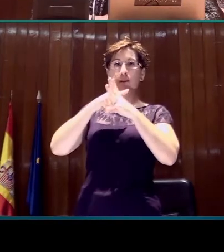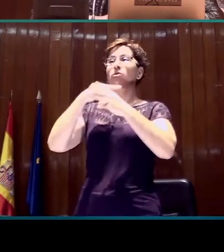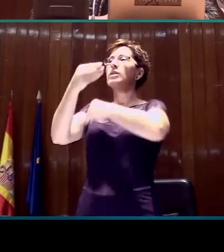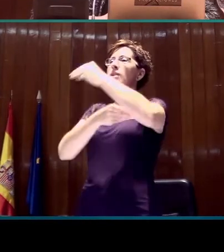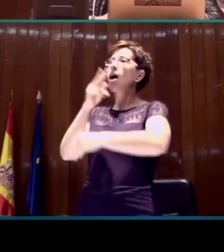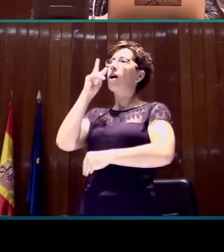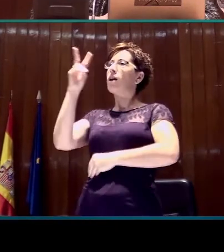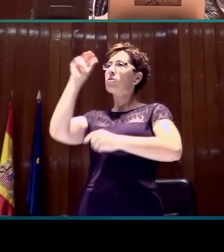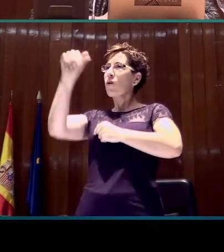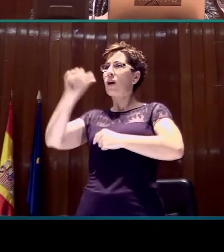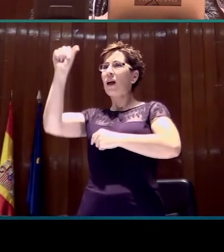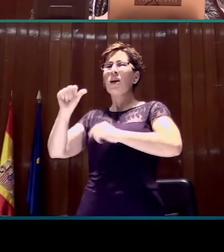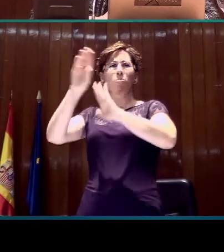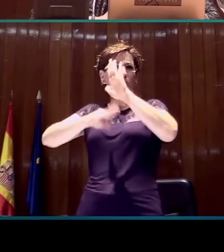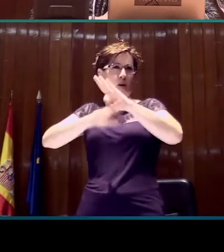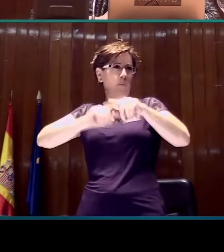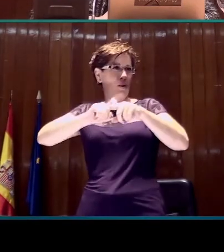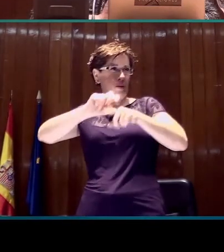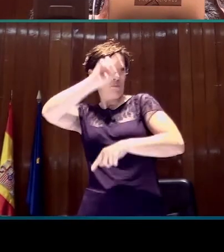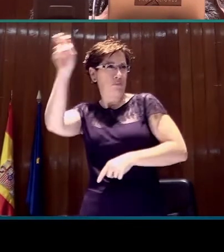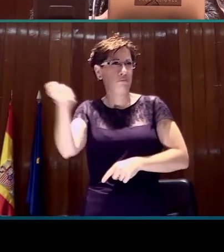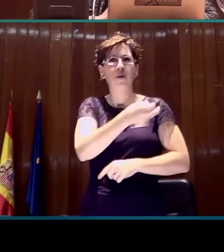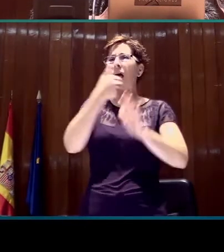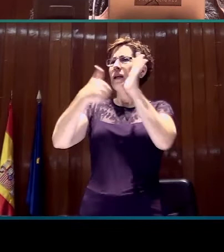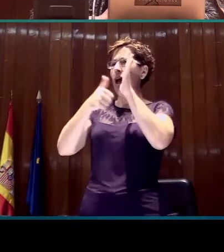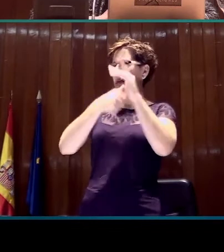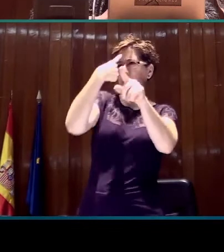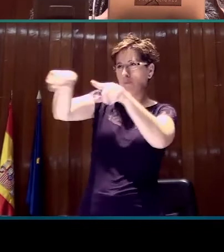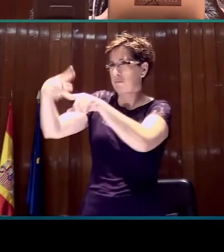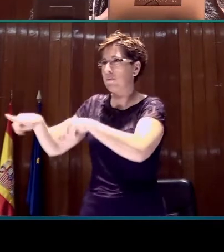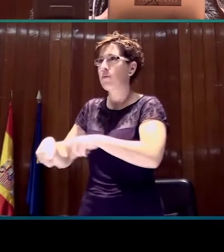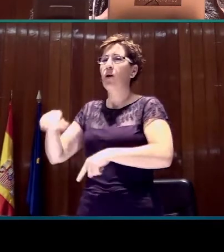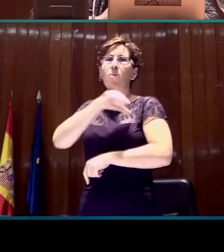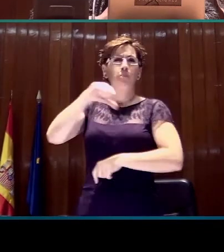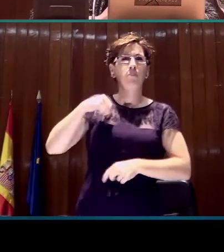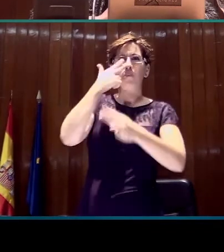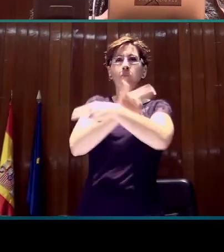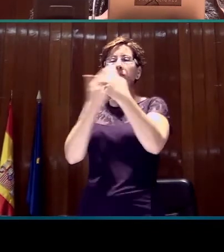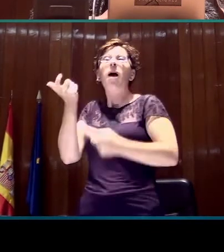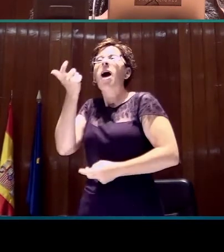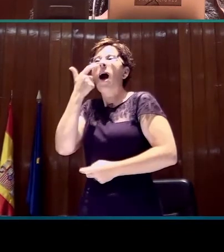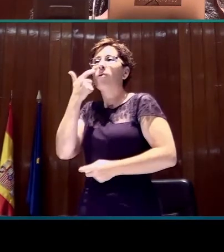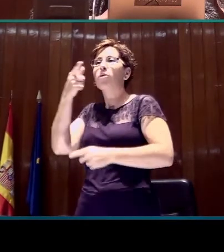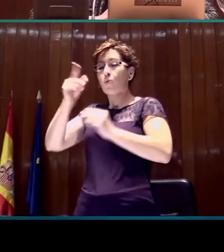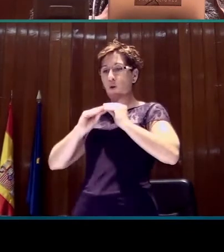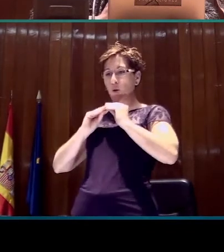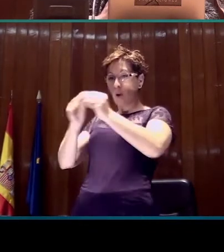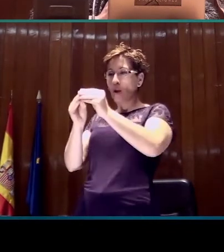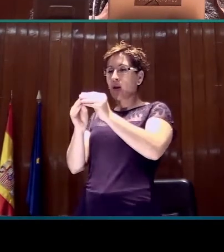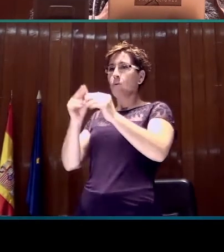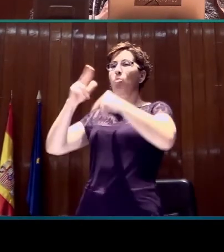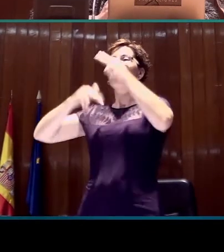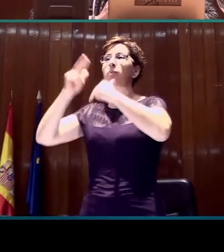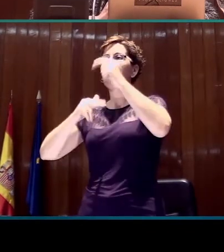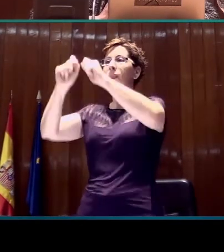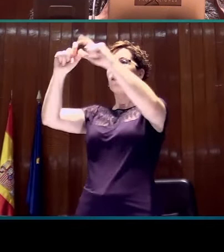de diferente tipología y de diferentes cadenas públicas y privadas para conocer cómo es la edición y la producción de la imagen